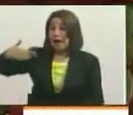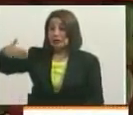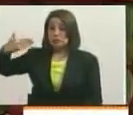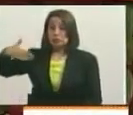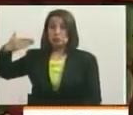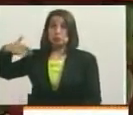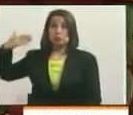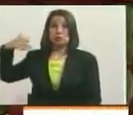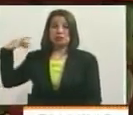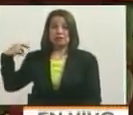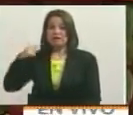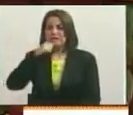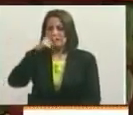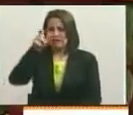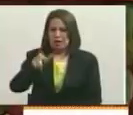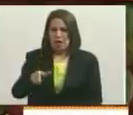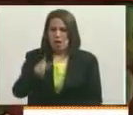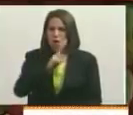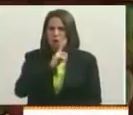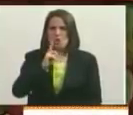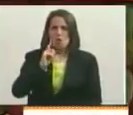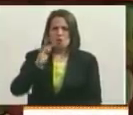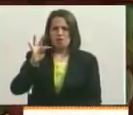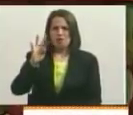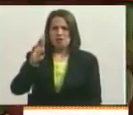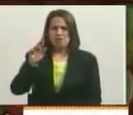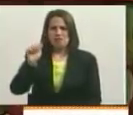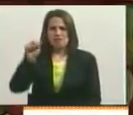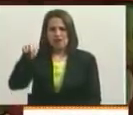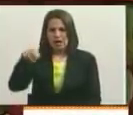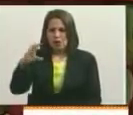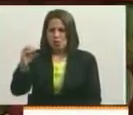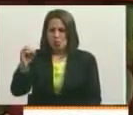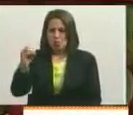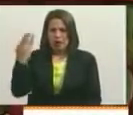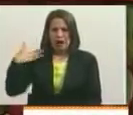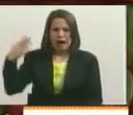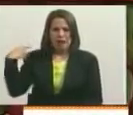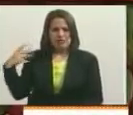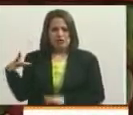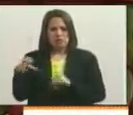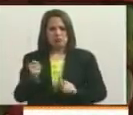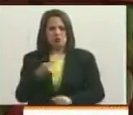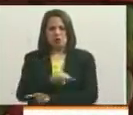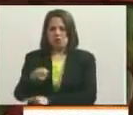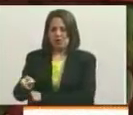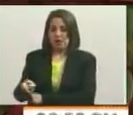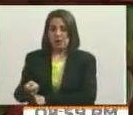¿Quién fue Franco? Un asesino, un asesino pues.